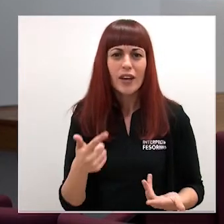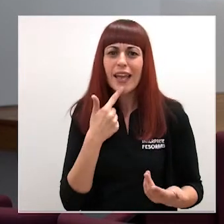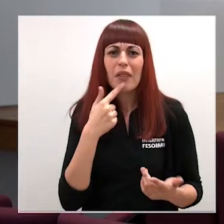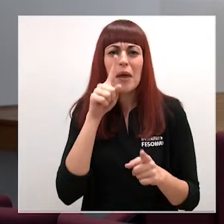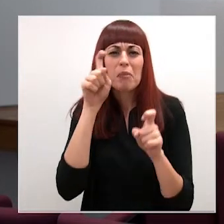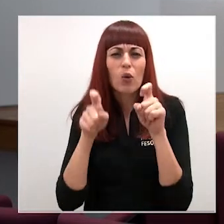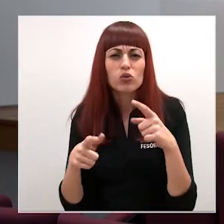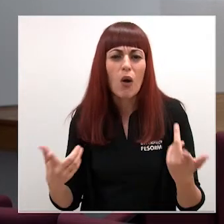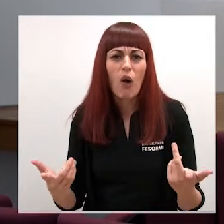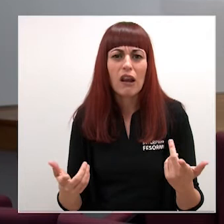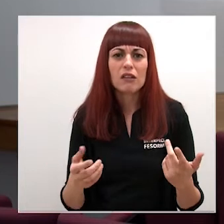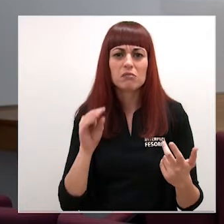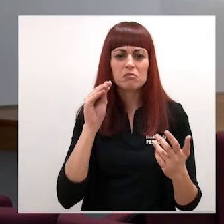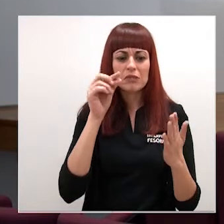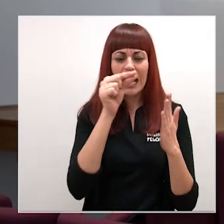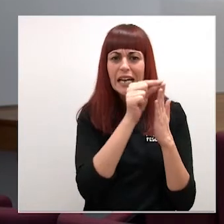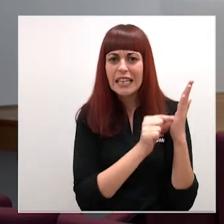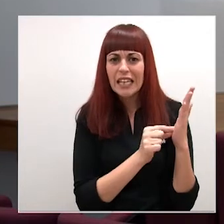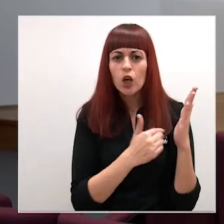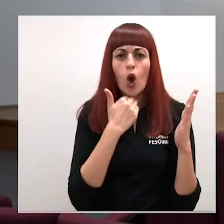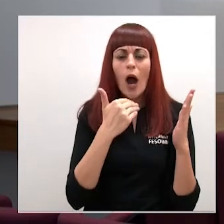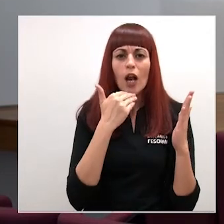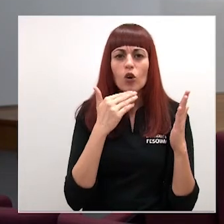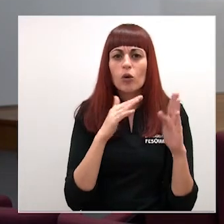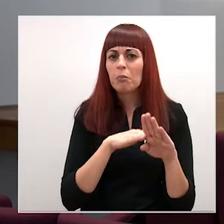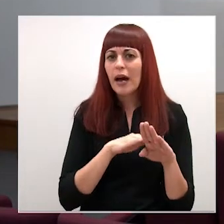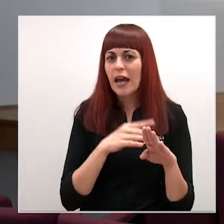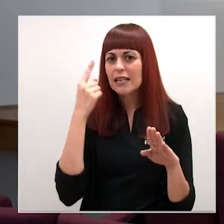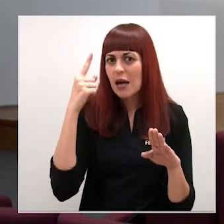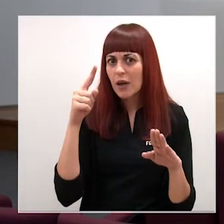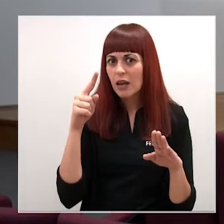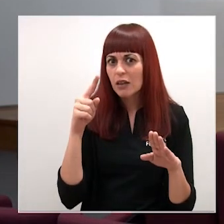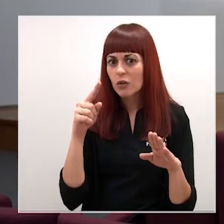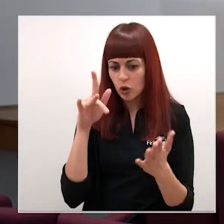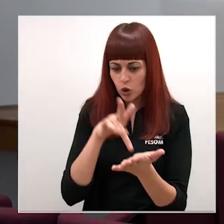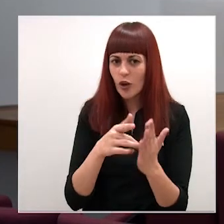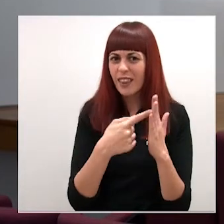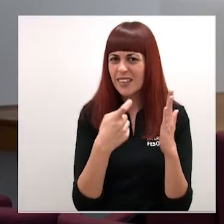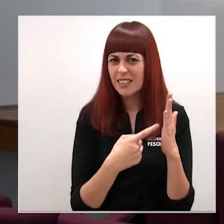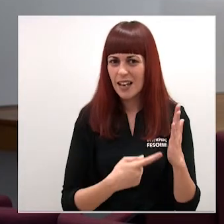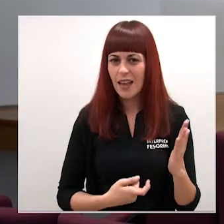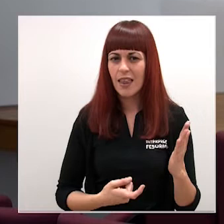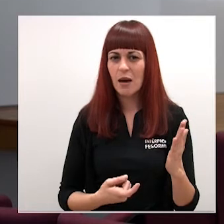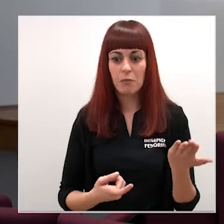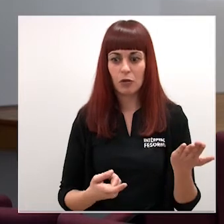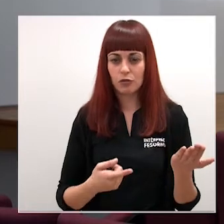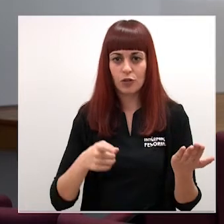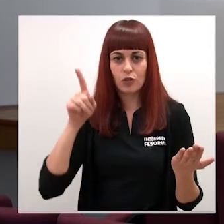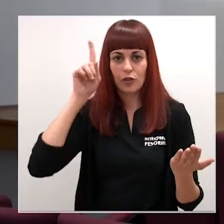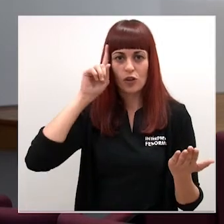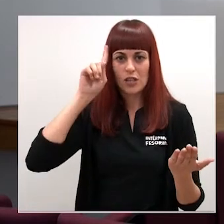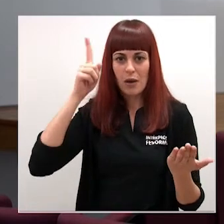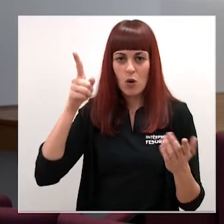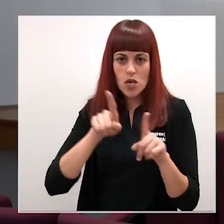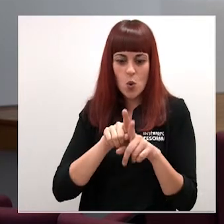si les apuntan algún criterio a tener en cuenta a la hora de pensar esa desescalada teniendo en cuenta que no tenemos todavía ese